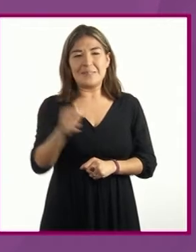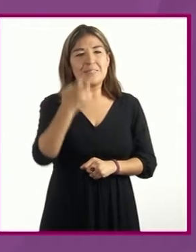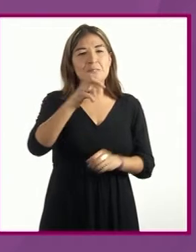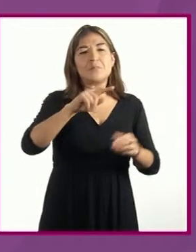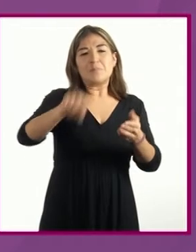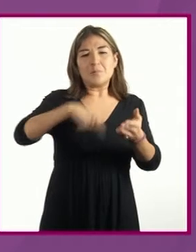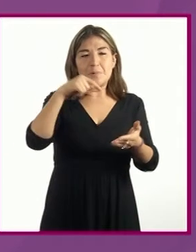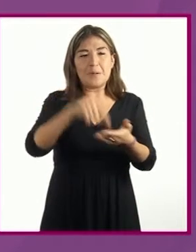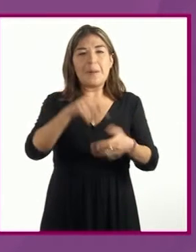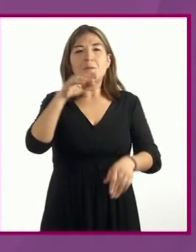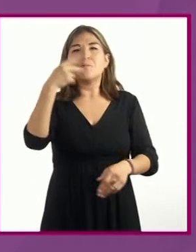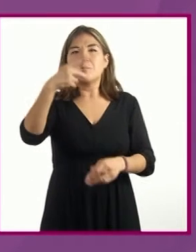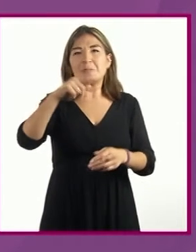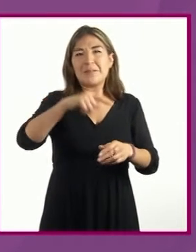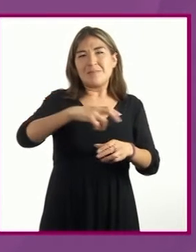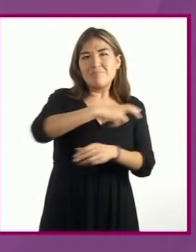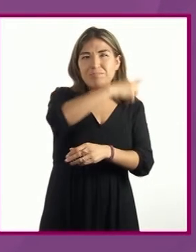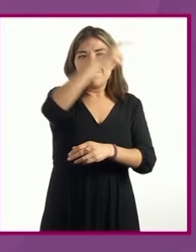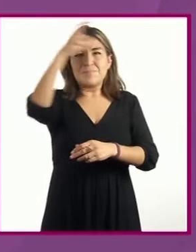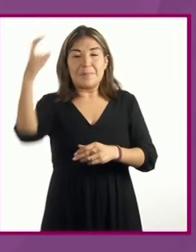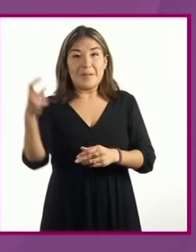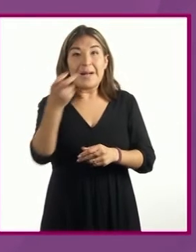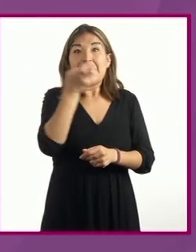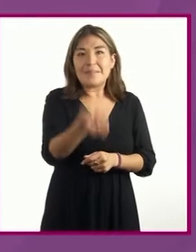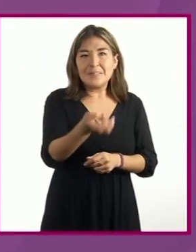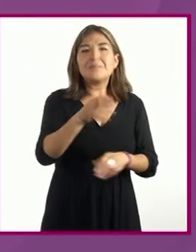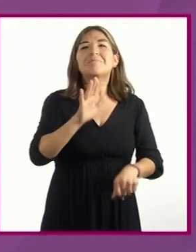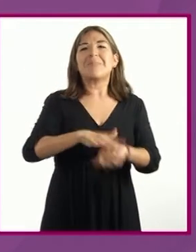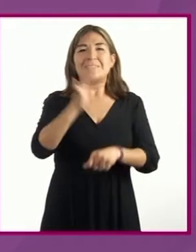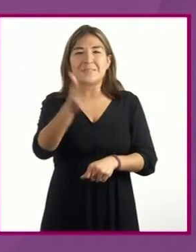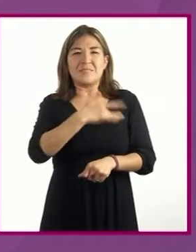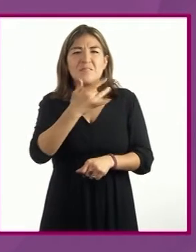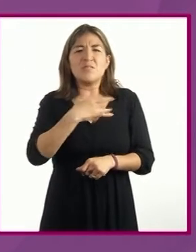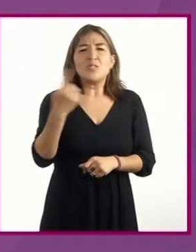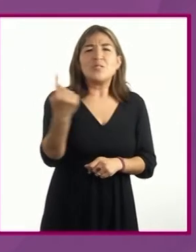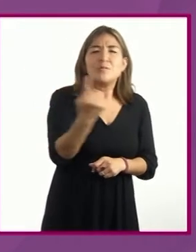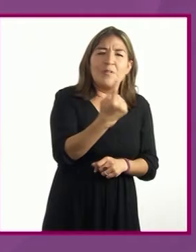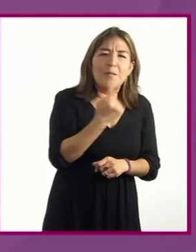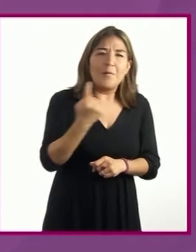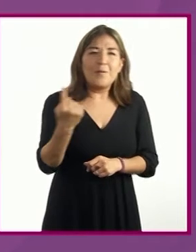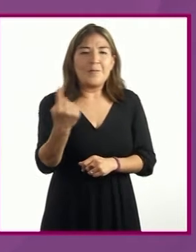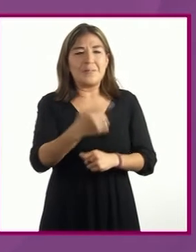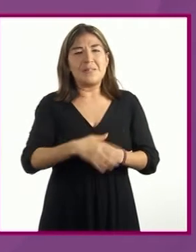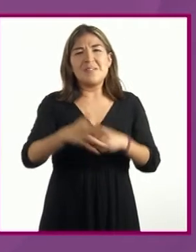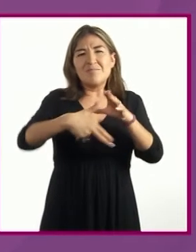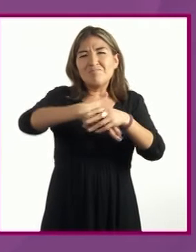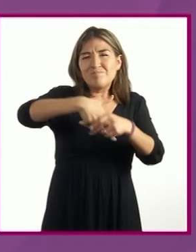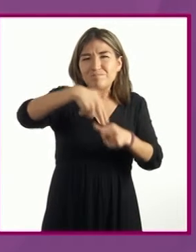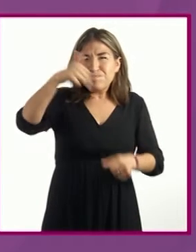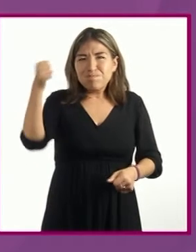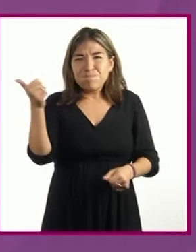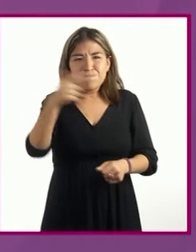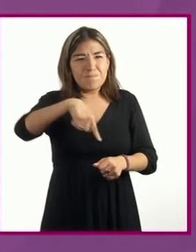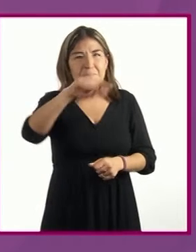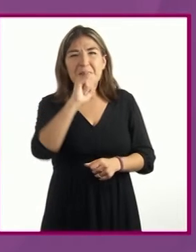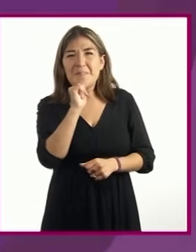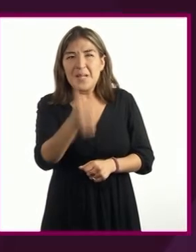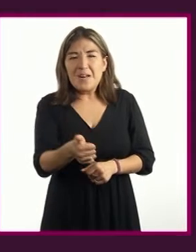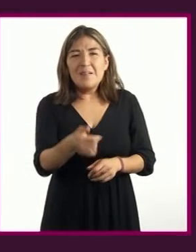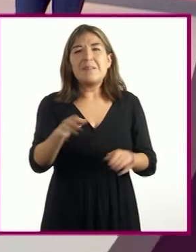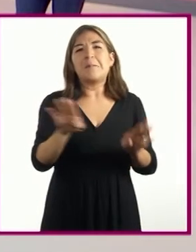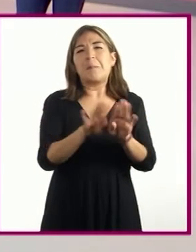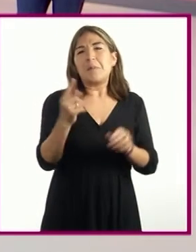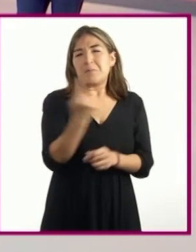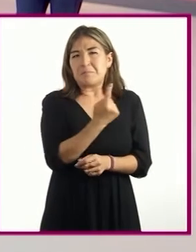del espacio, y por ende, una sensación de soledad, vacío o desamparo.